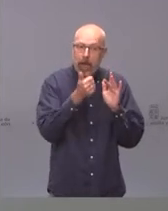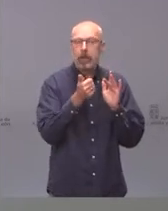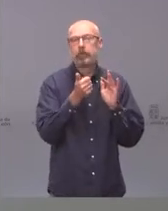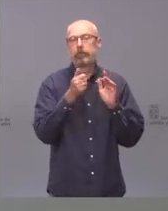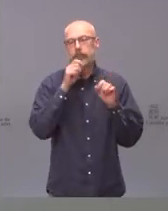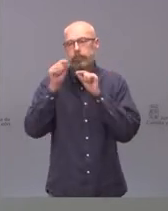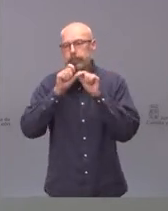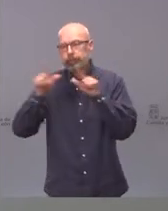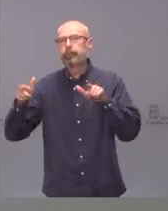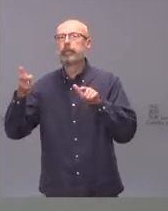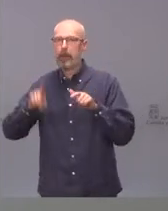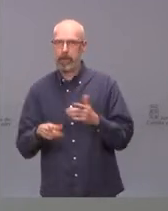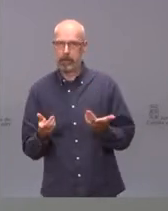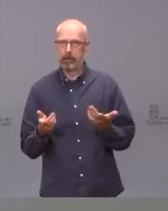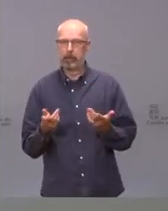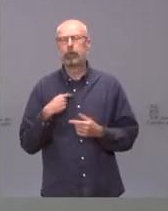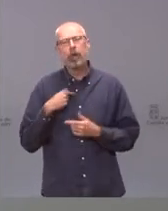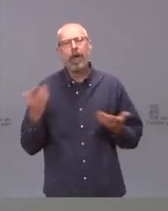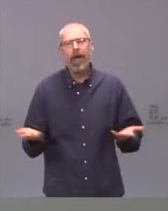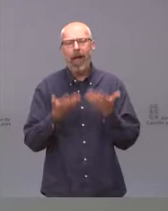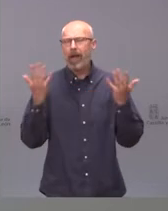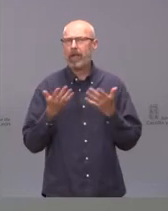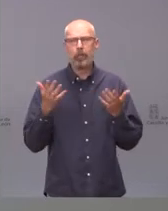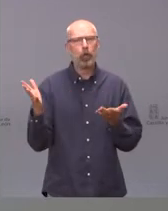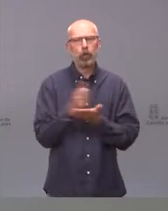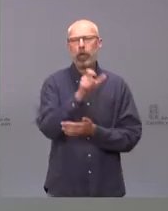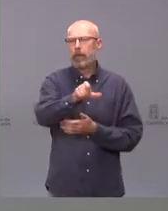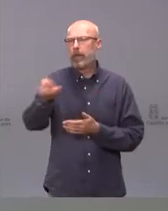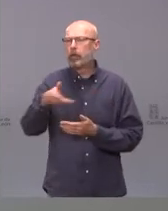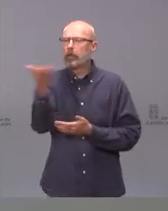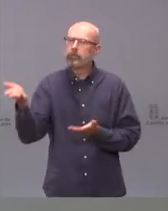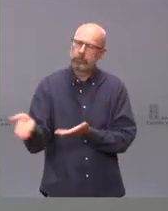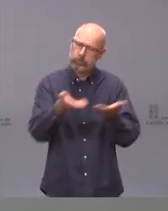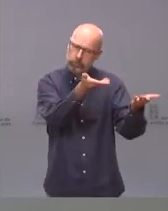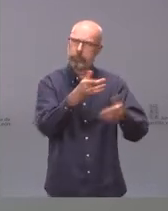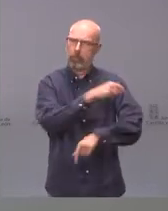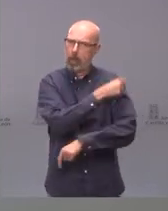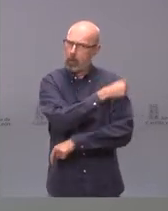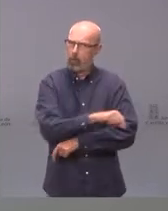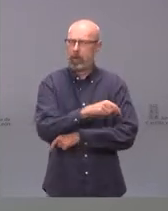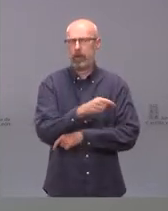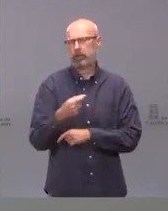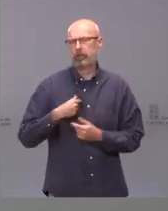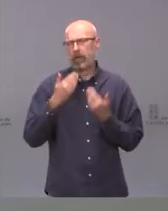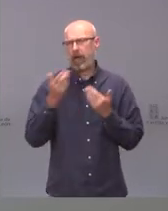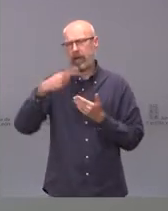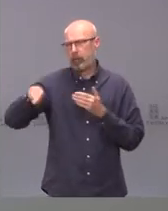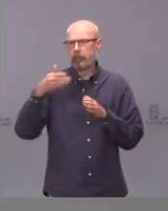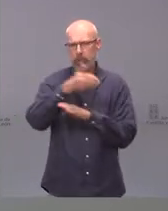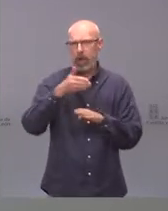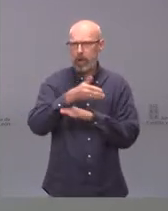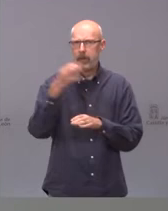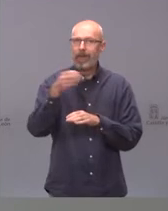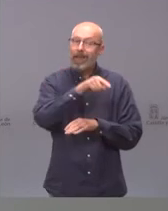Quiero seguir animando a todos los ciudadanos a vacunarse. Están dando una respuesta absolutamente magnífica. Esta sigue siendo la mejor